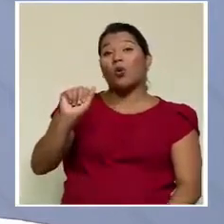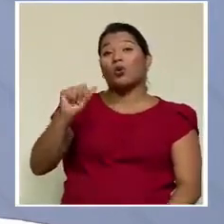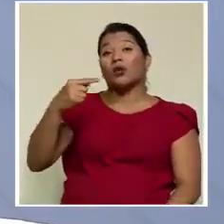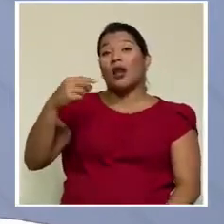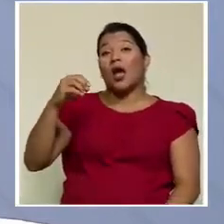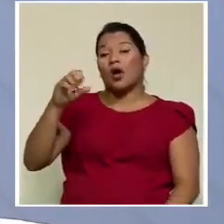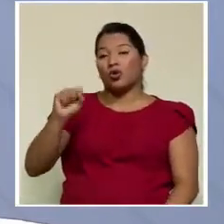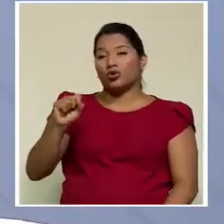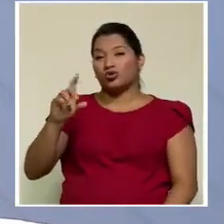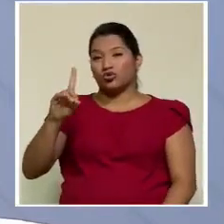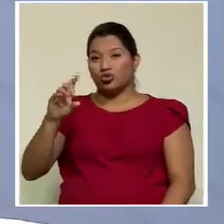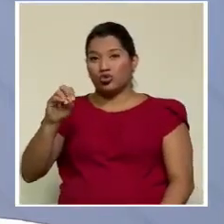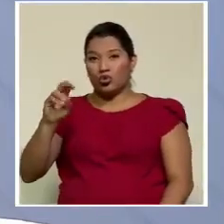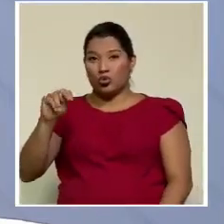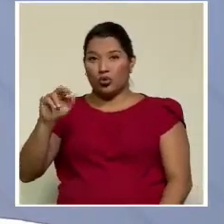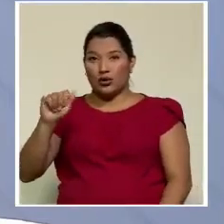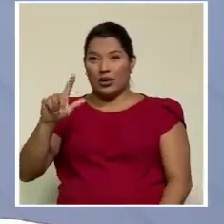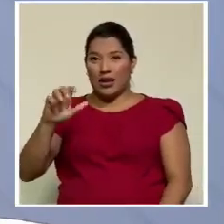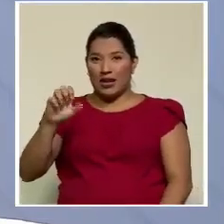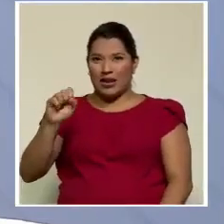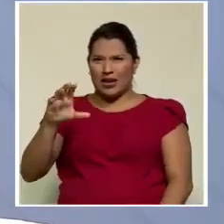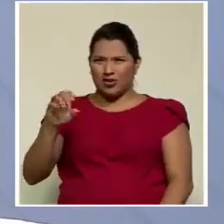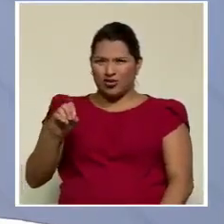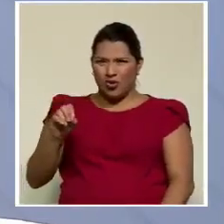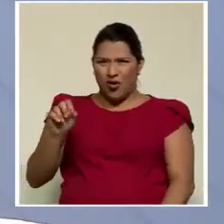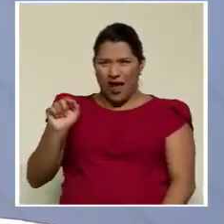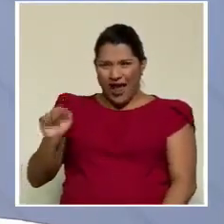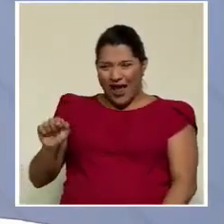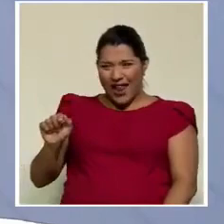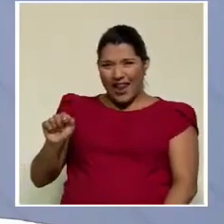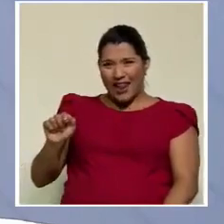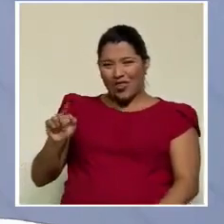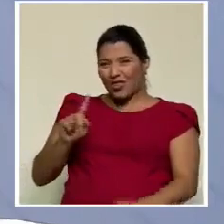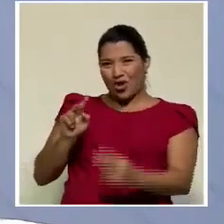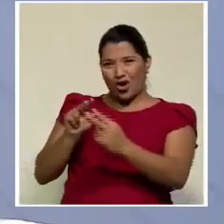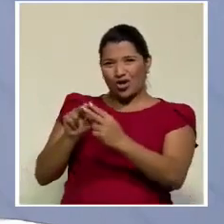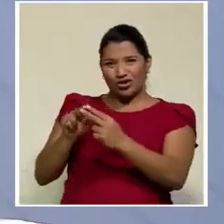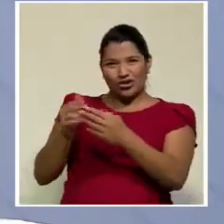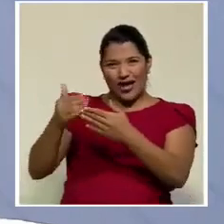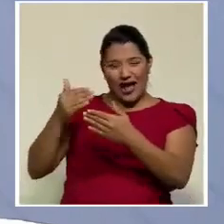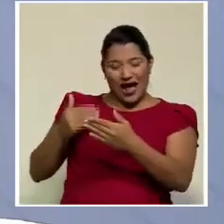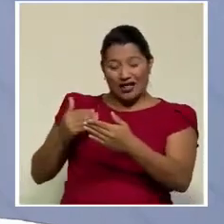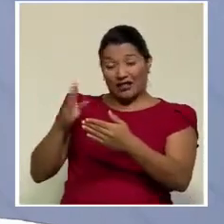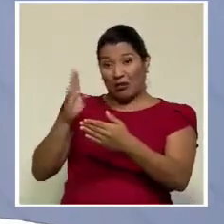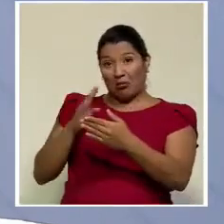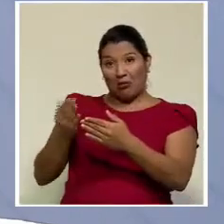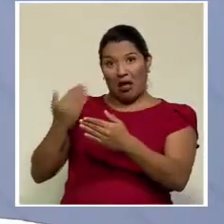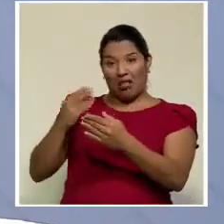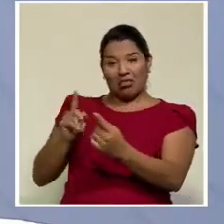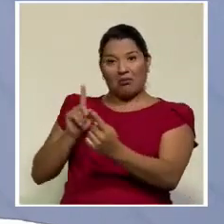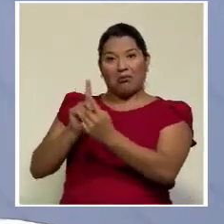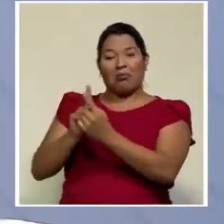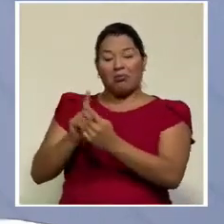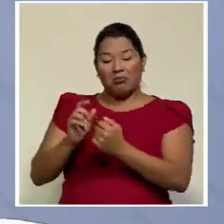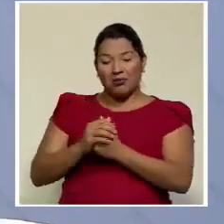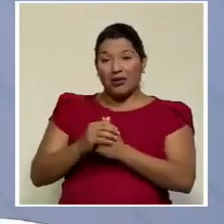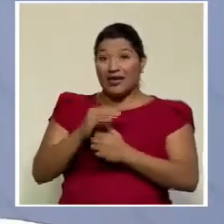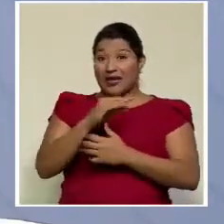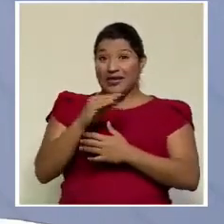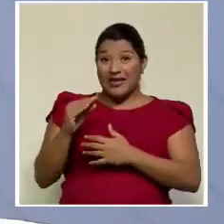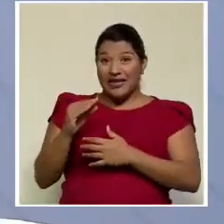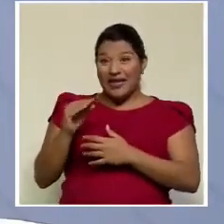no lo conocía antes, nunca lo había visto en su vida, y dentro de esta figura de los partidos que se han llamado, partidos